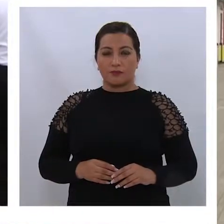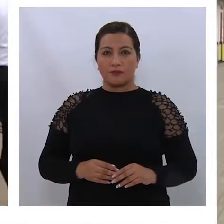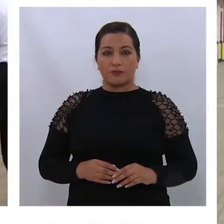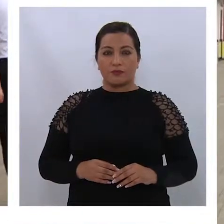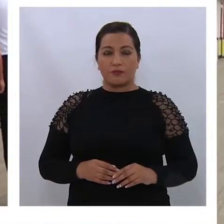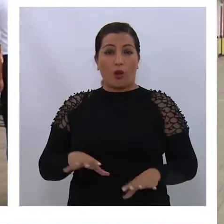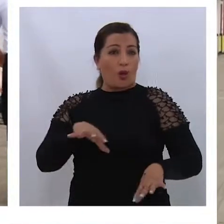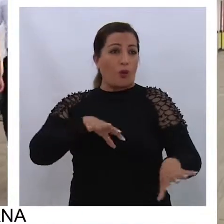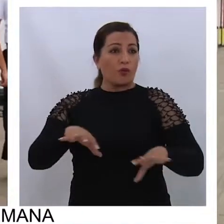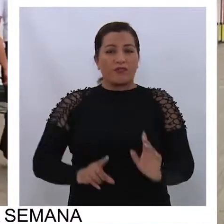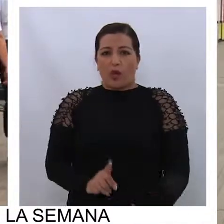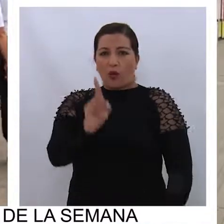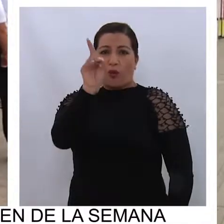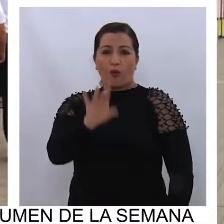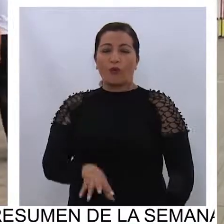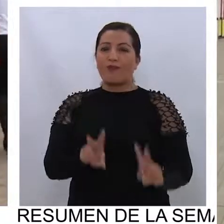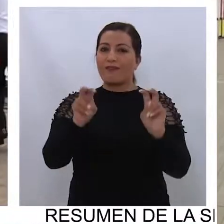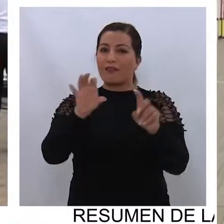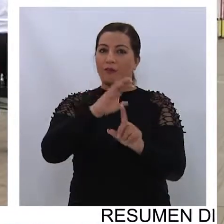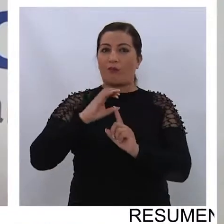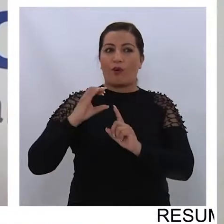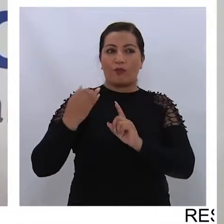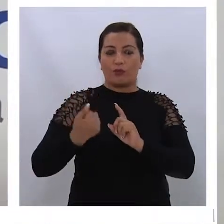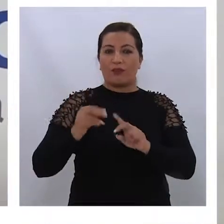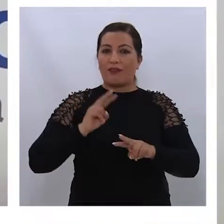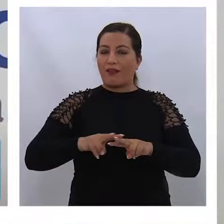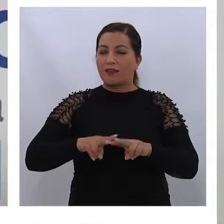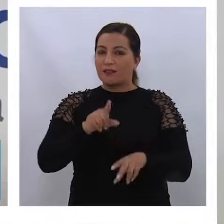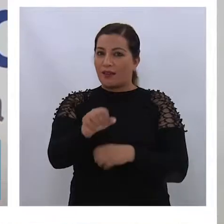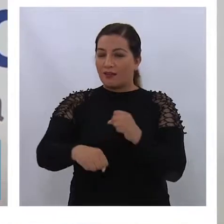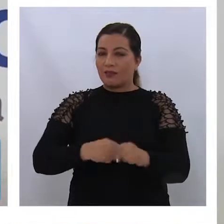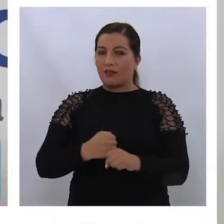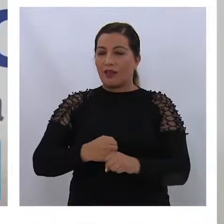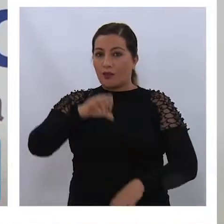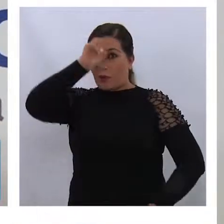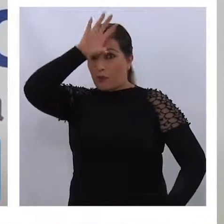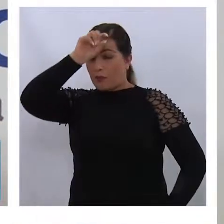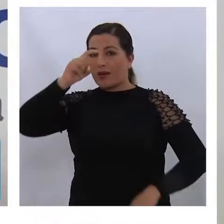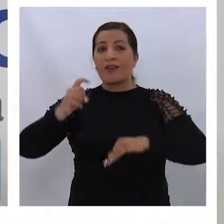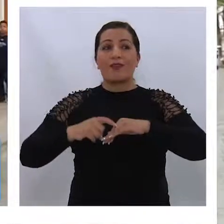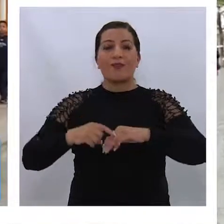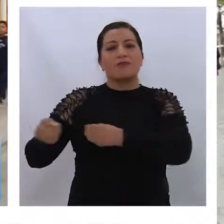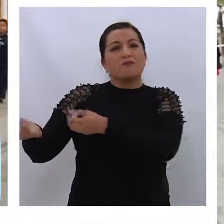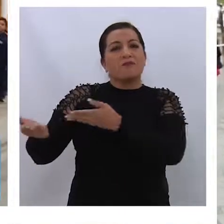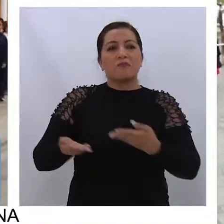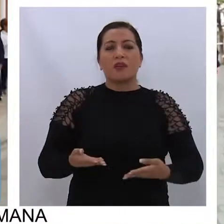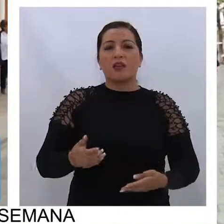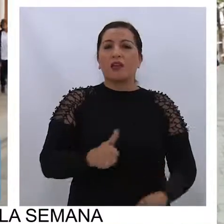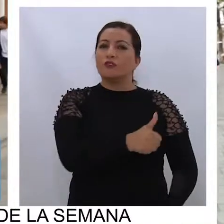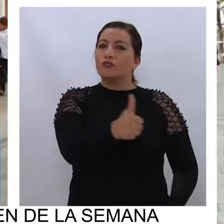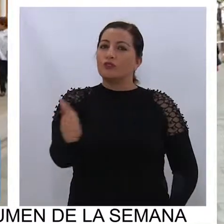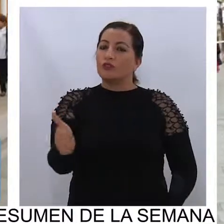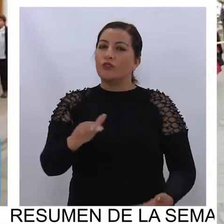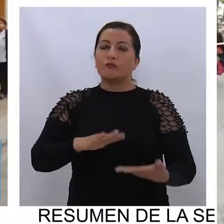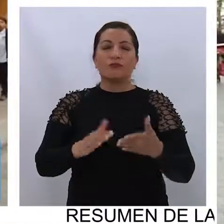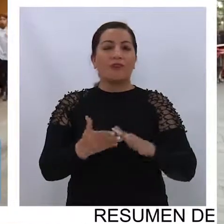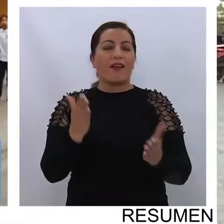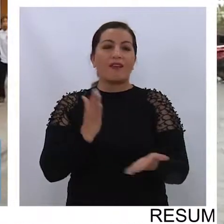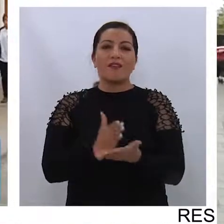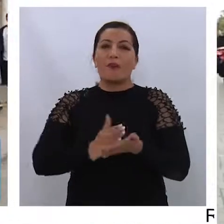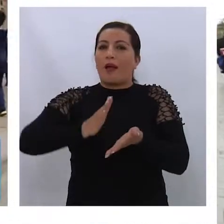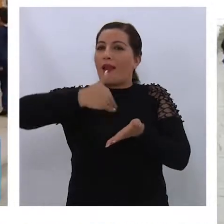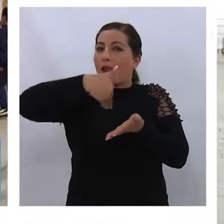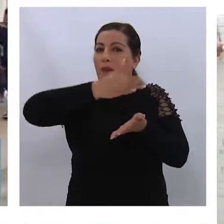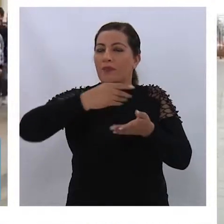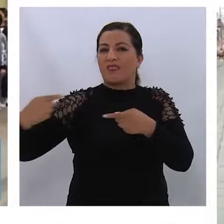Una actividad inédita en el ámbito cultural diseñó este año la minera Coyahuasi invitando a toda la comunidad escolar a